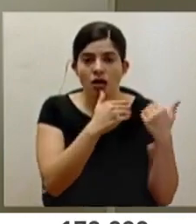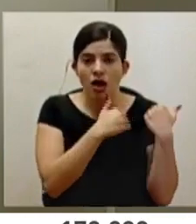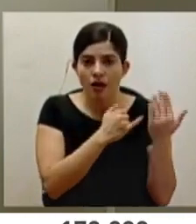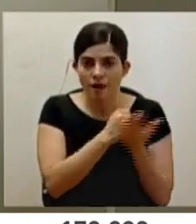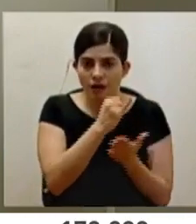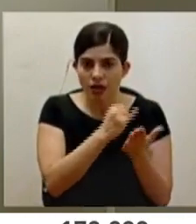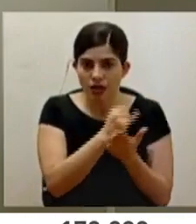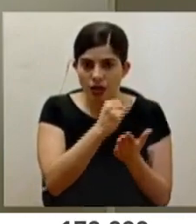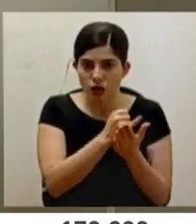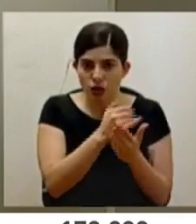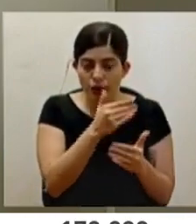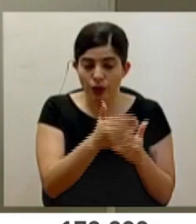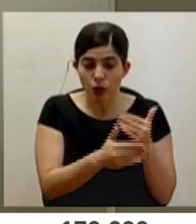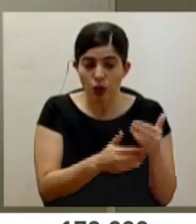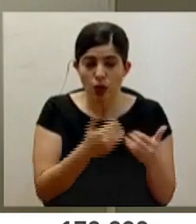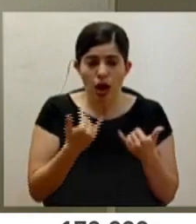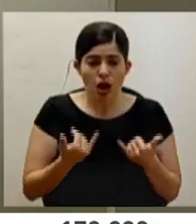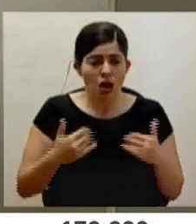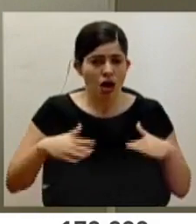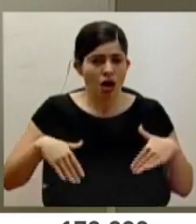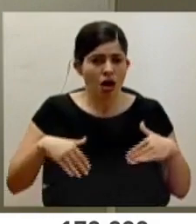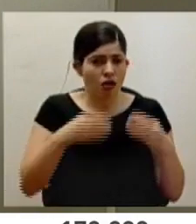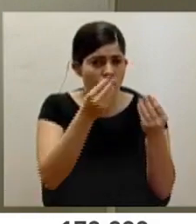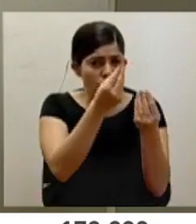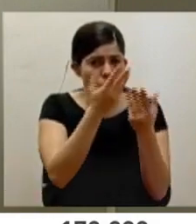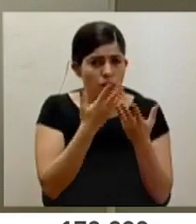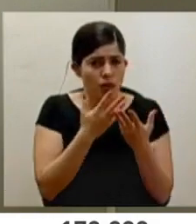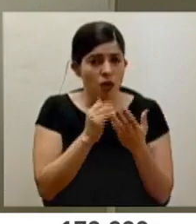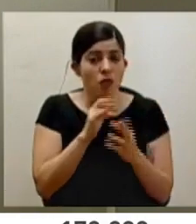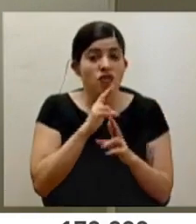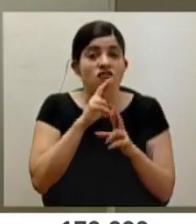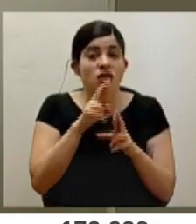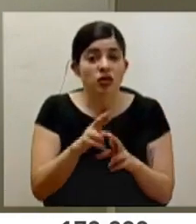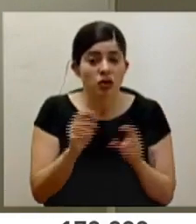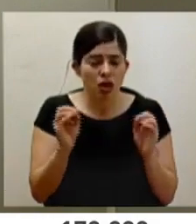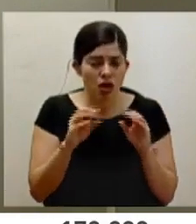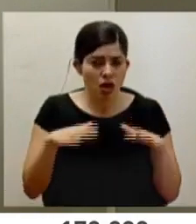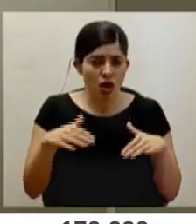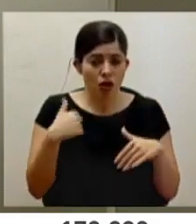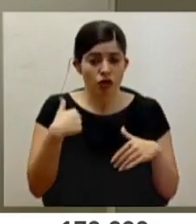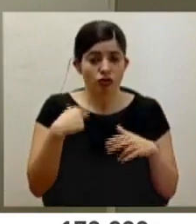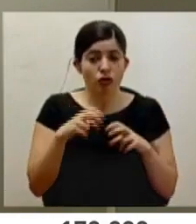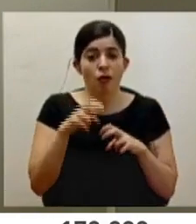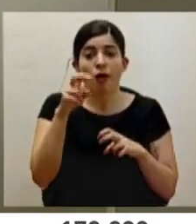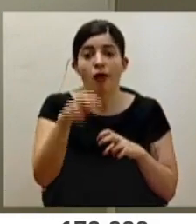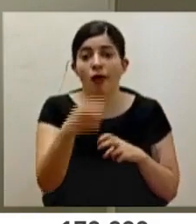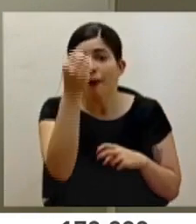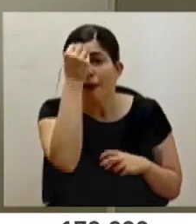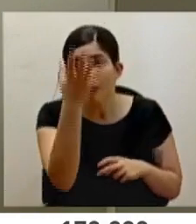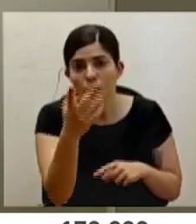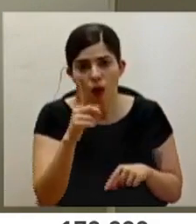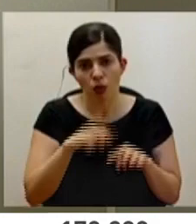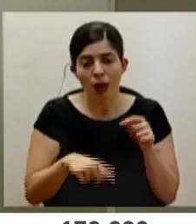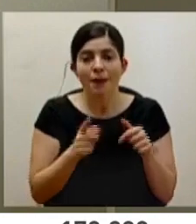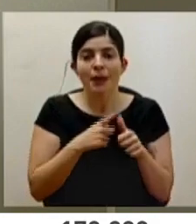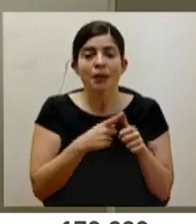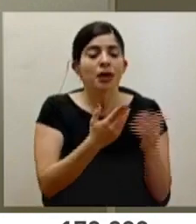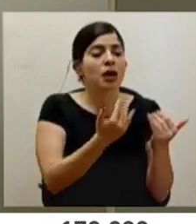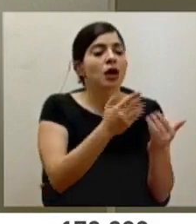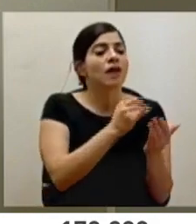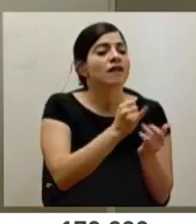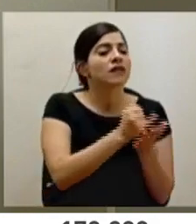correspondientes. Todavía no se nos ha informado del resultado de ninguna. Yo no puedo adelantar criterio. Habrá que ver qué evidencia en estas